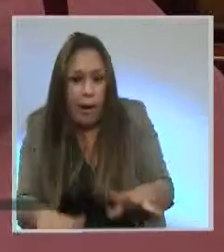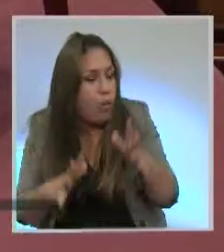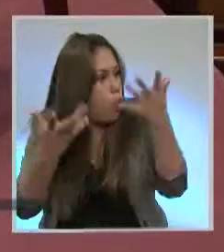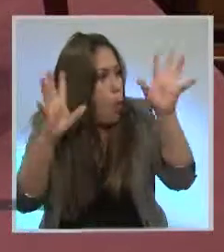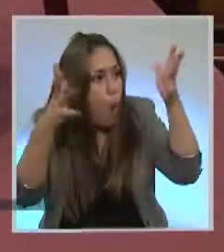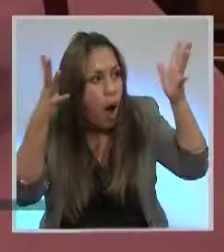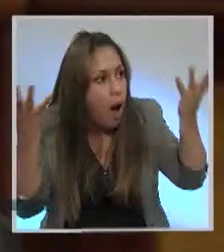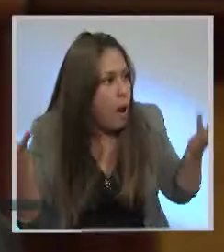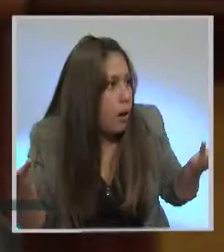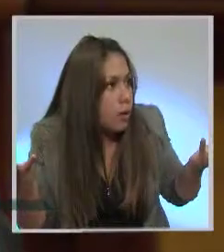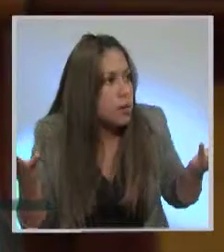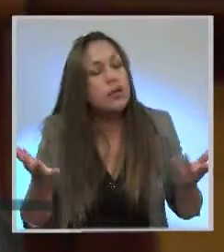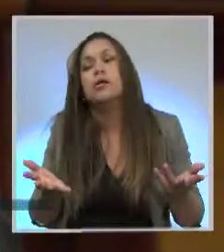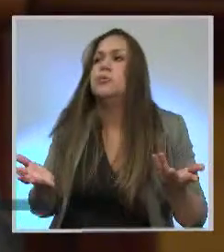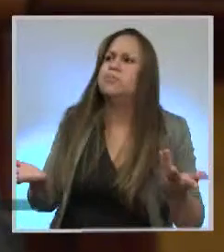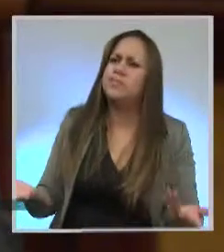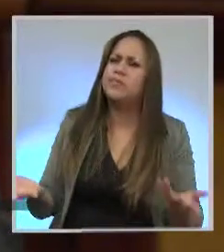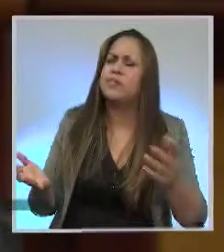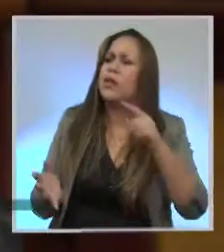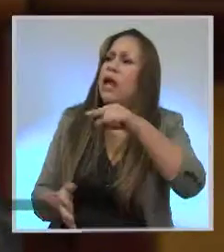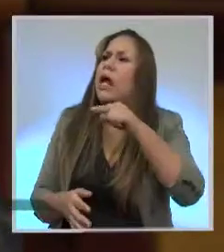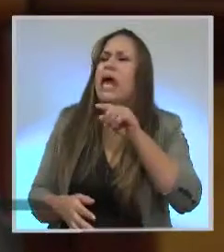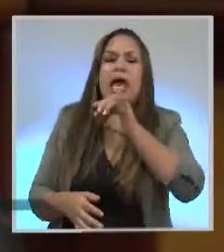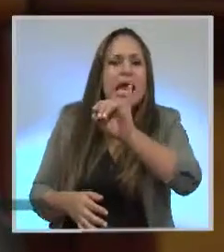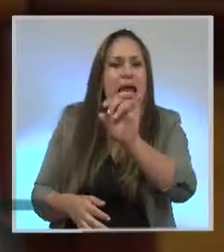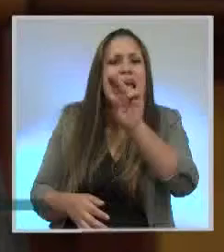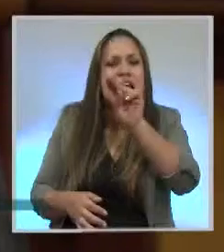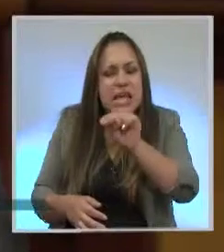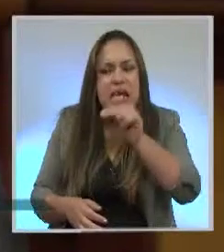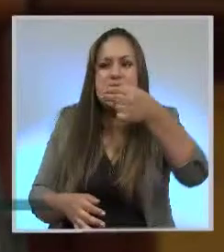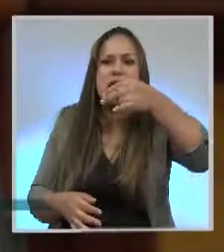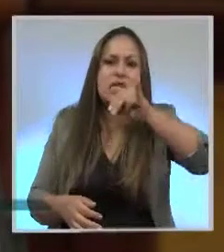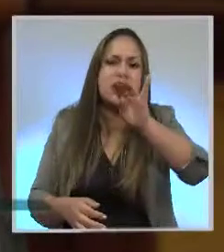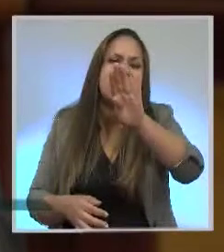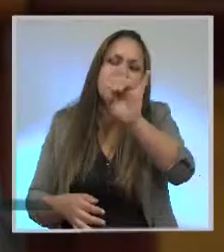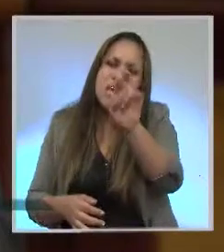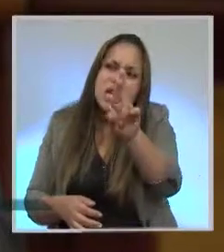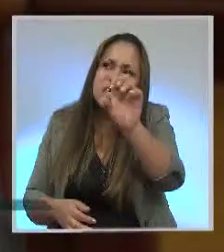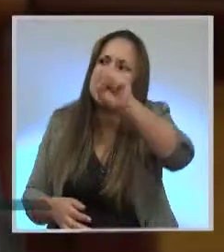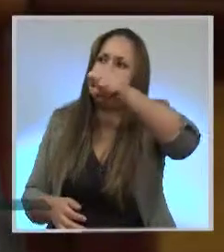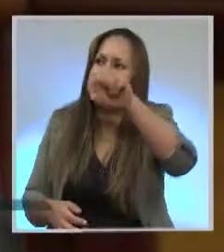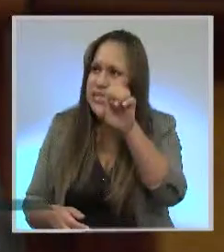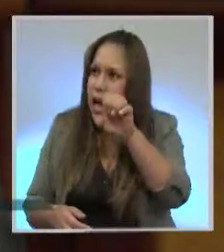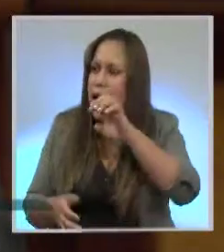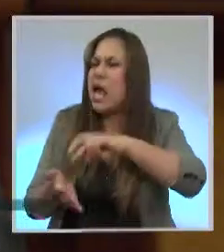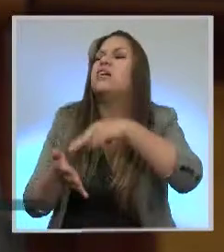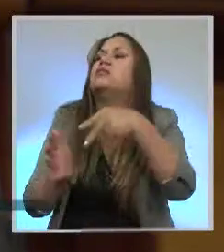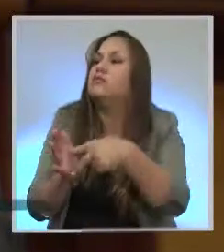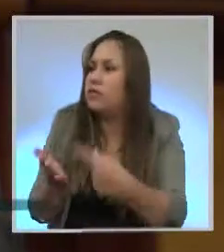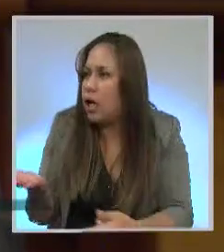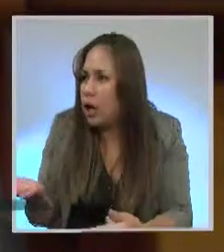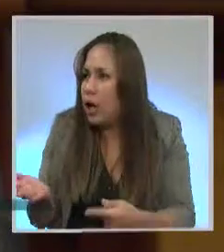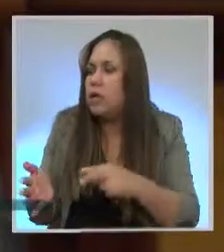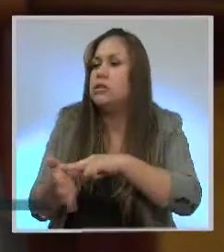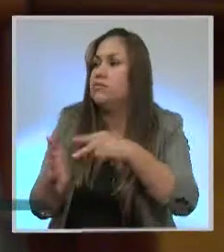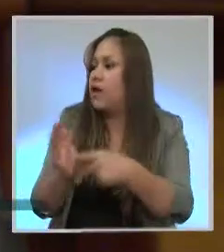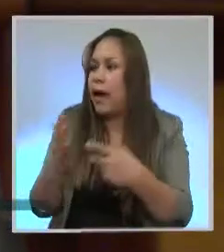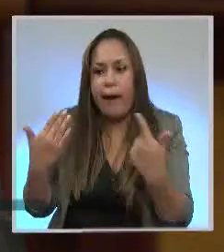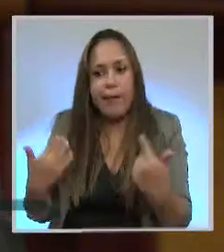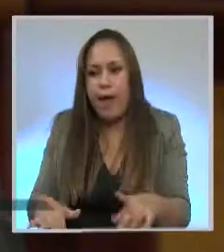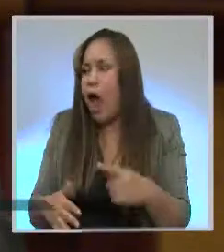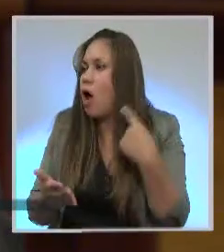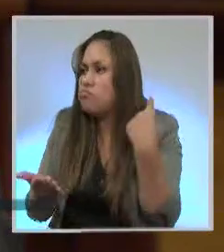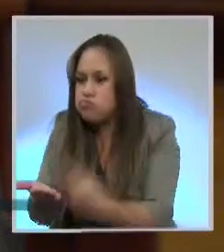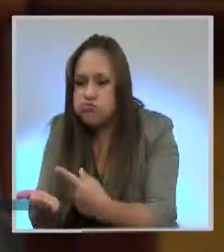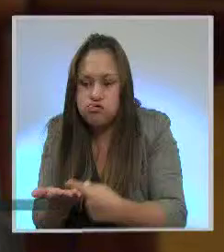no seguirlo tratando. Inhibirse quiere decir declararse incompetente. Y no